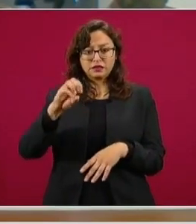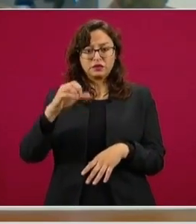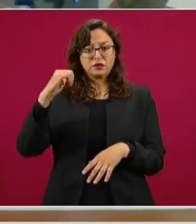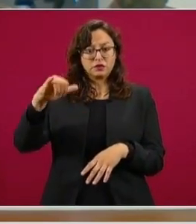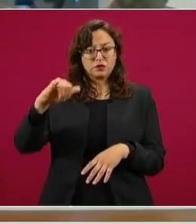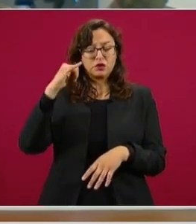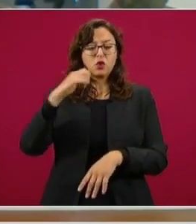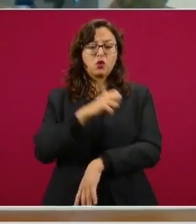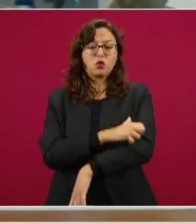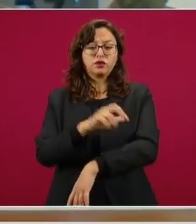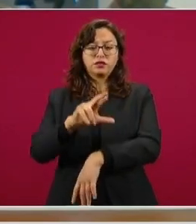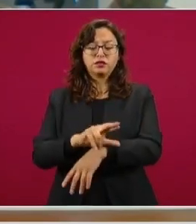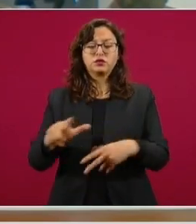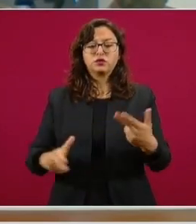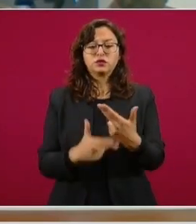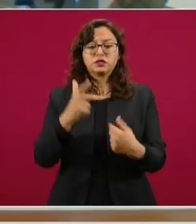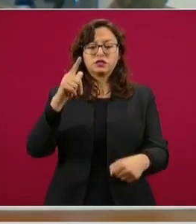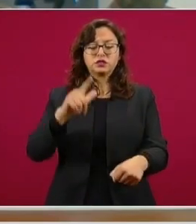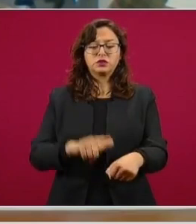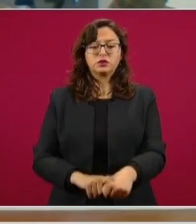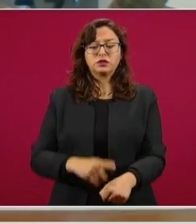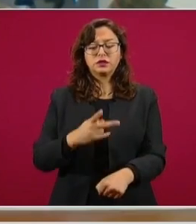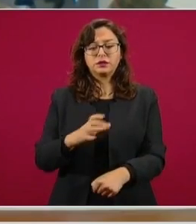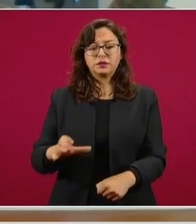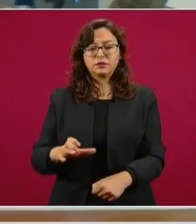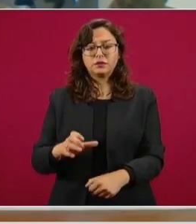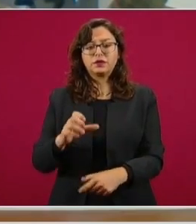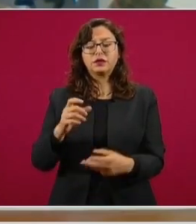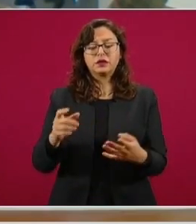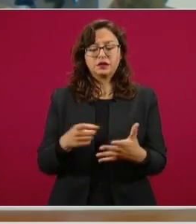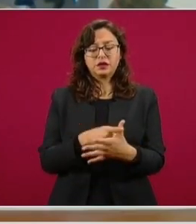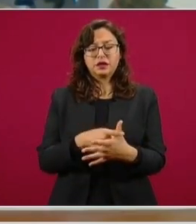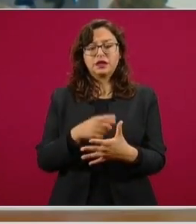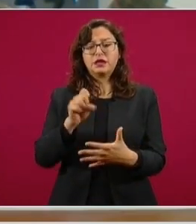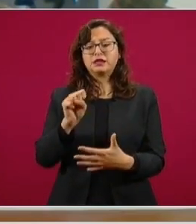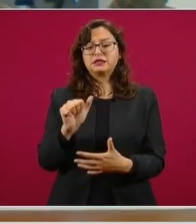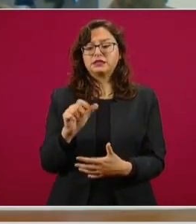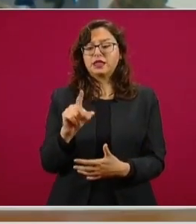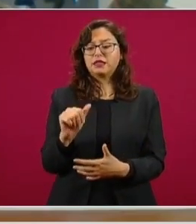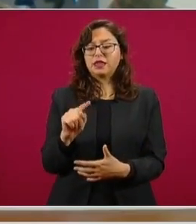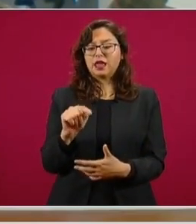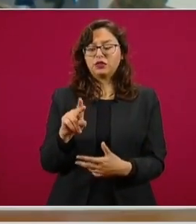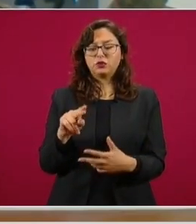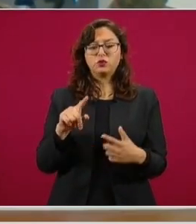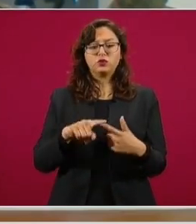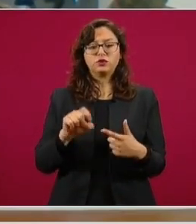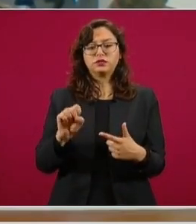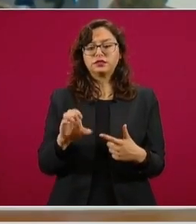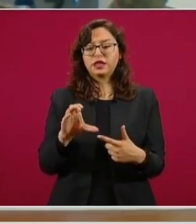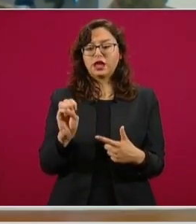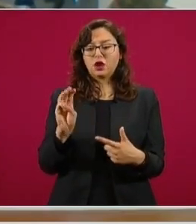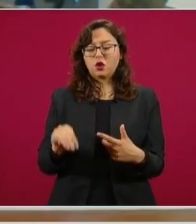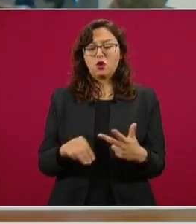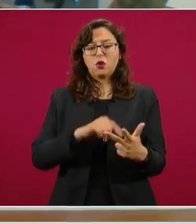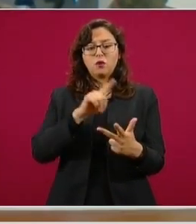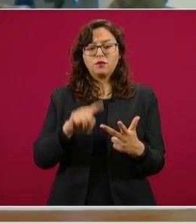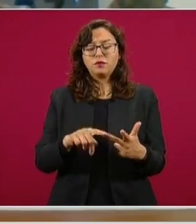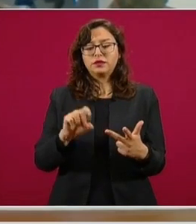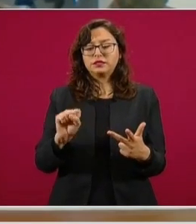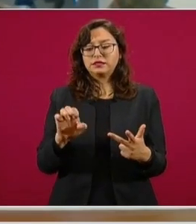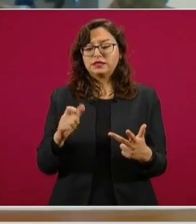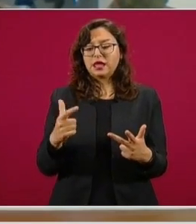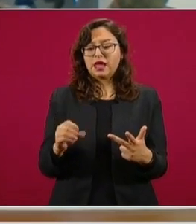Coordinación Nacional de Protección Civil, Sedatu, Economía, la Secretaría de Gobernación,